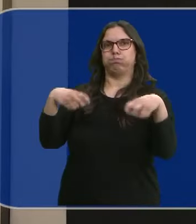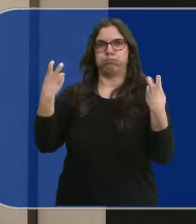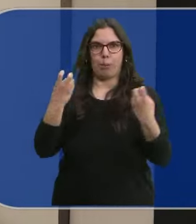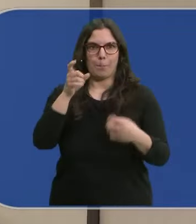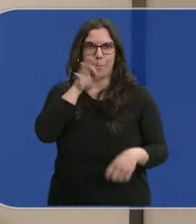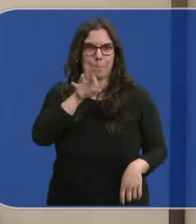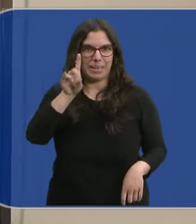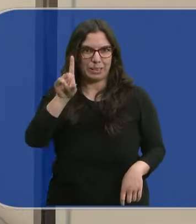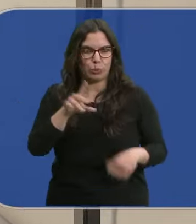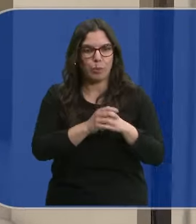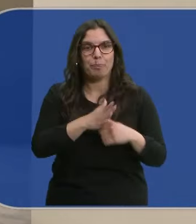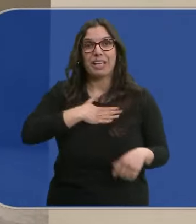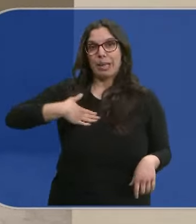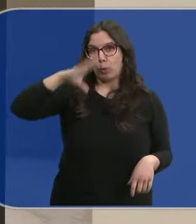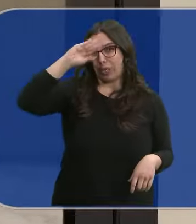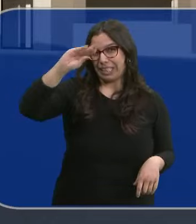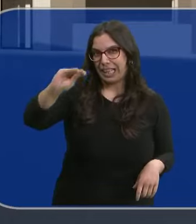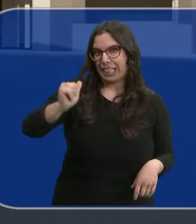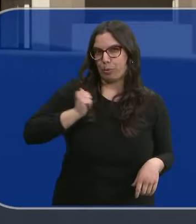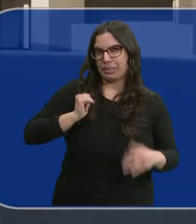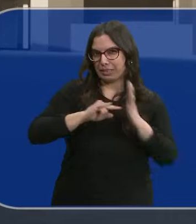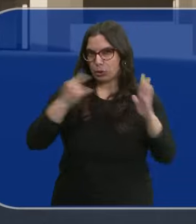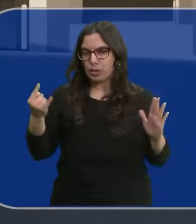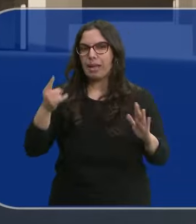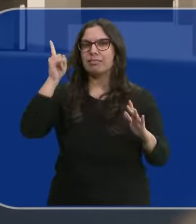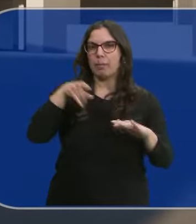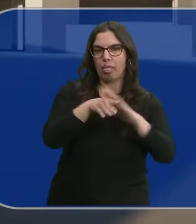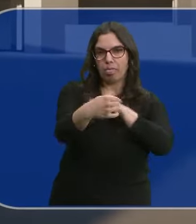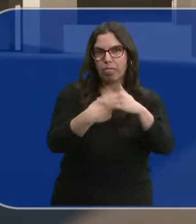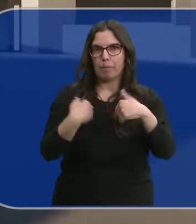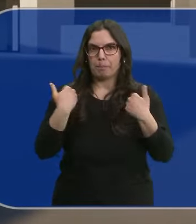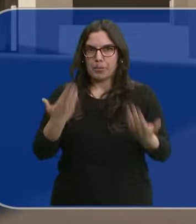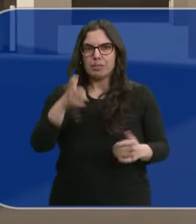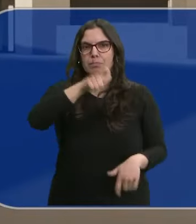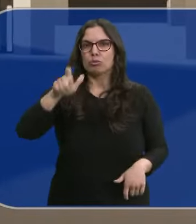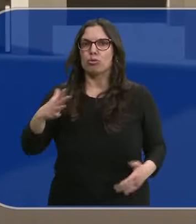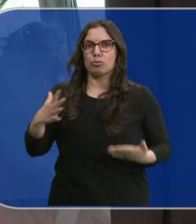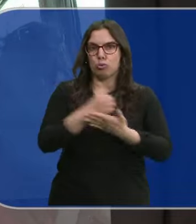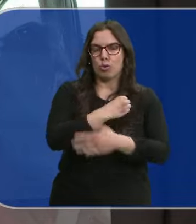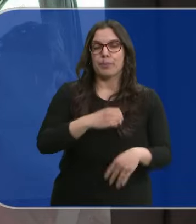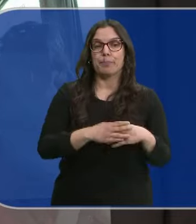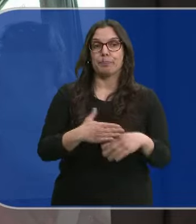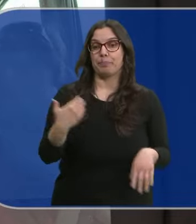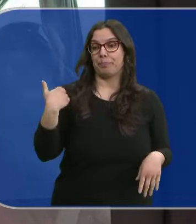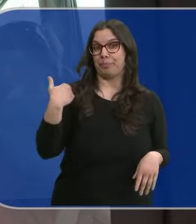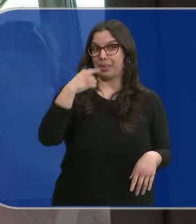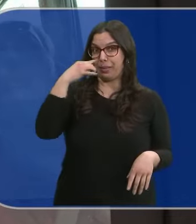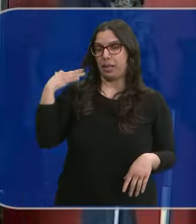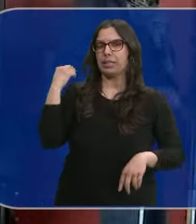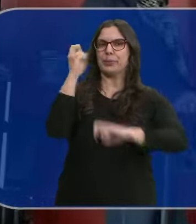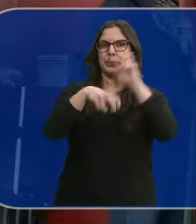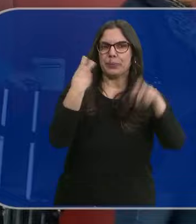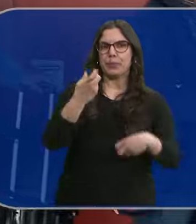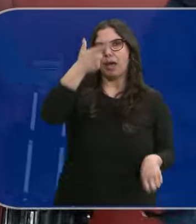Queremos hacerlo no solo más inteligente, sino también más accesible a todas las personas. En los últimos años se han